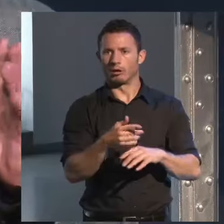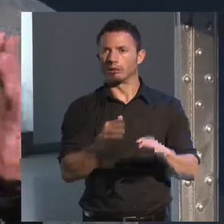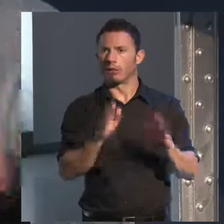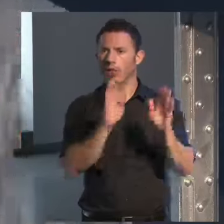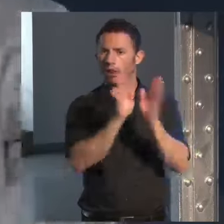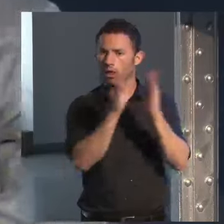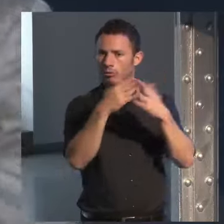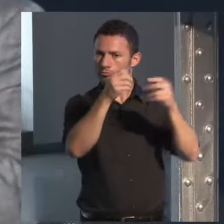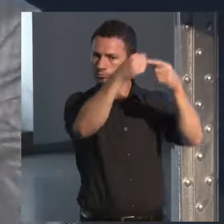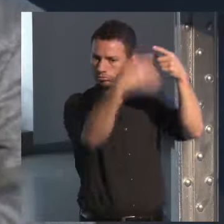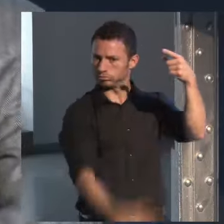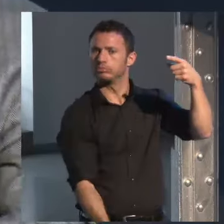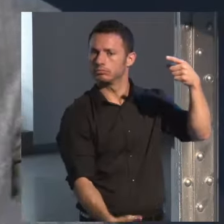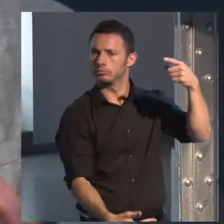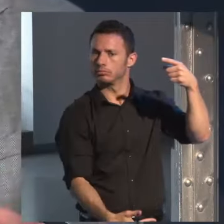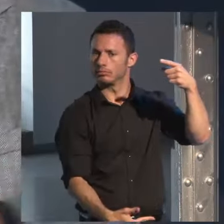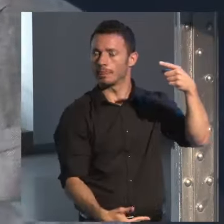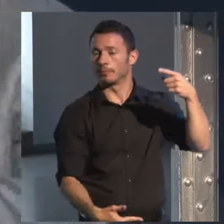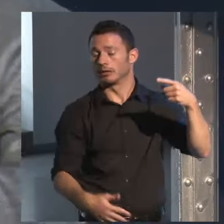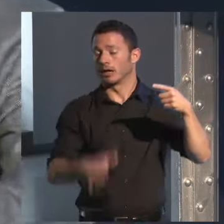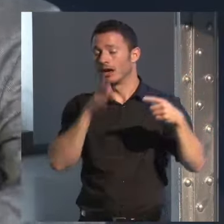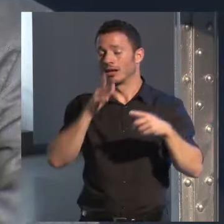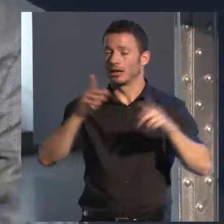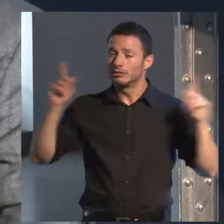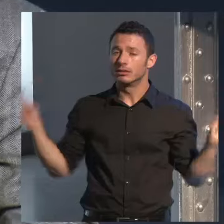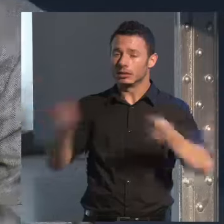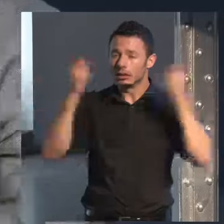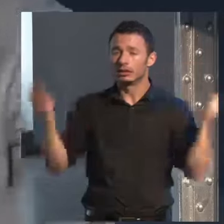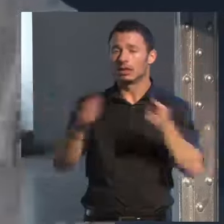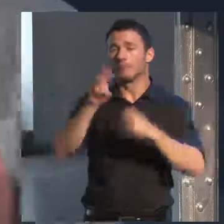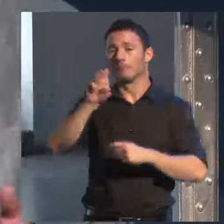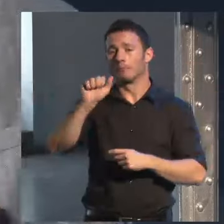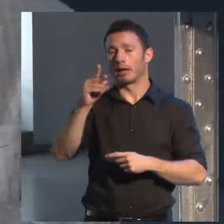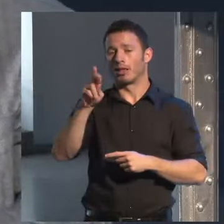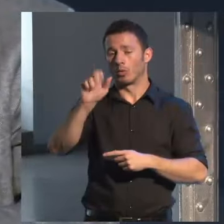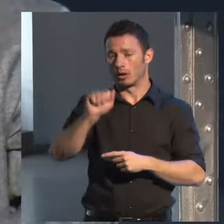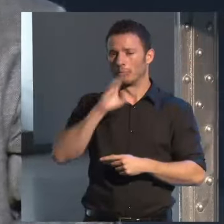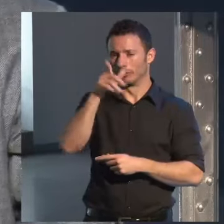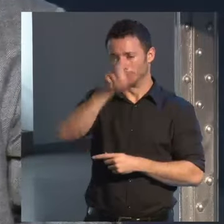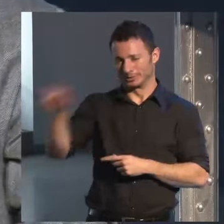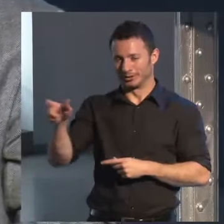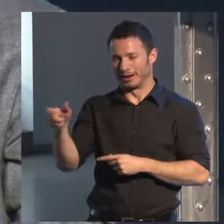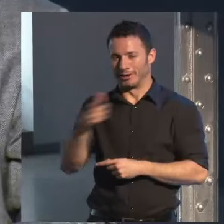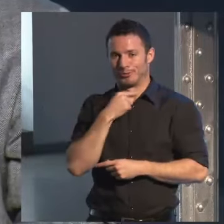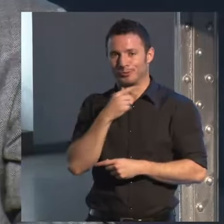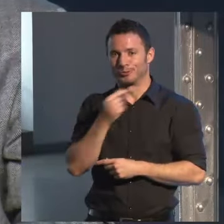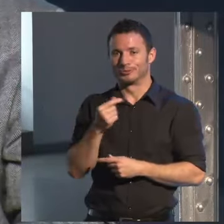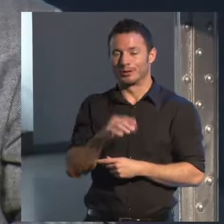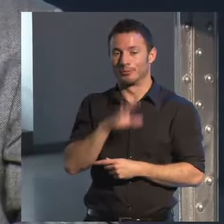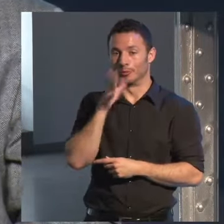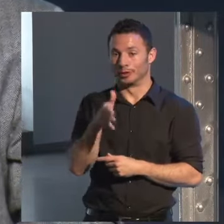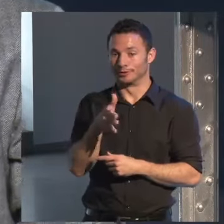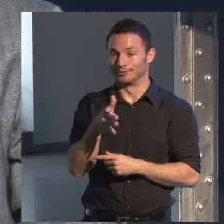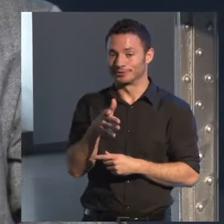muy extenso lo que pasa es que anunciamos las novelas de Padura porque a la gente le gusta mucho y entonces de esa manera se